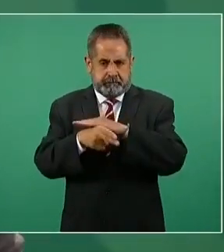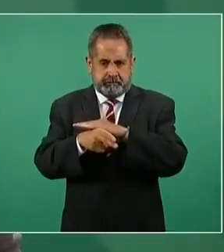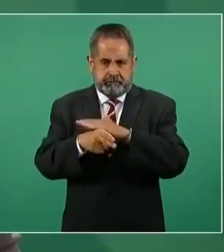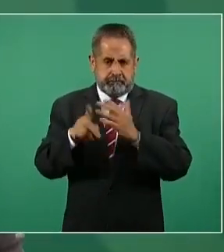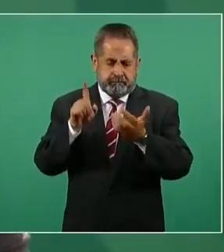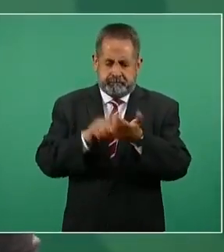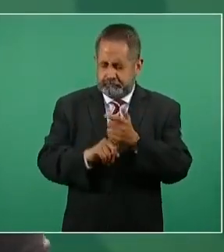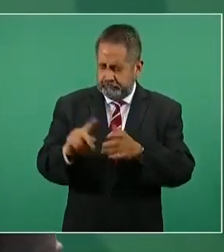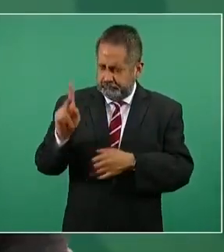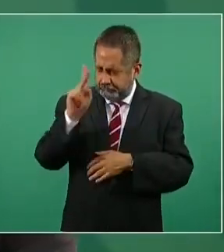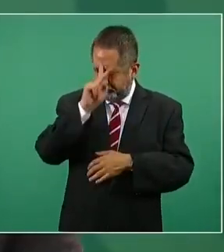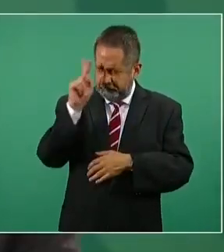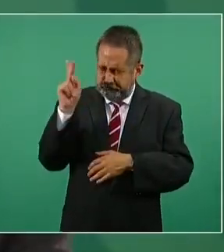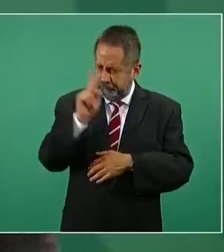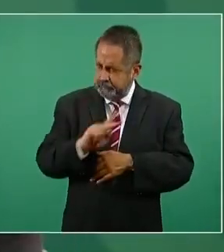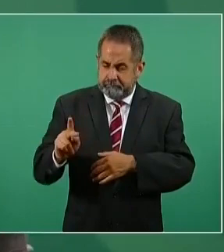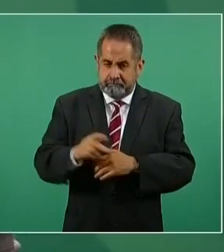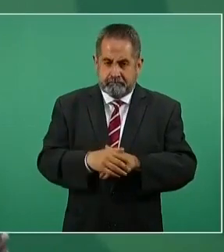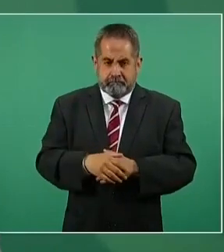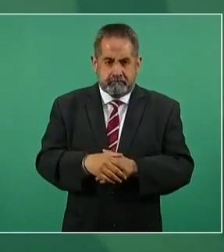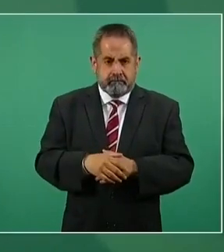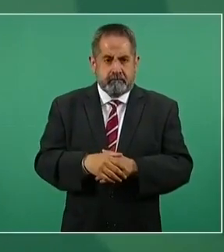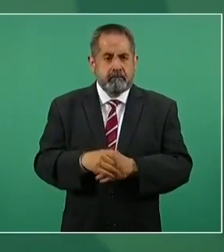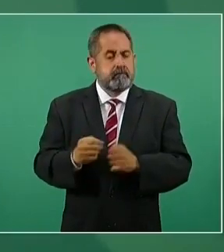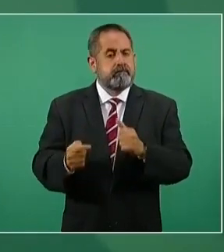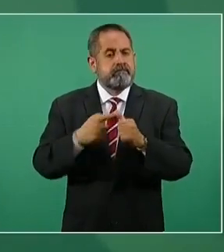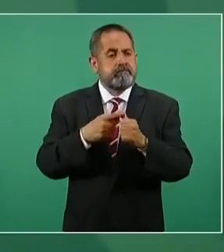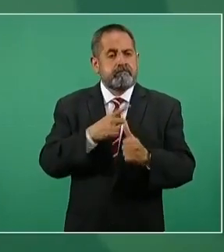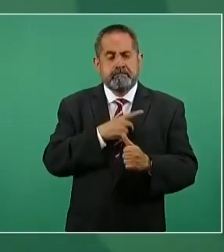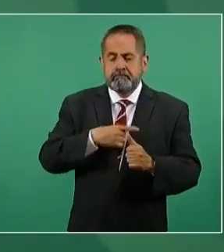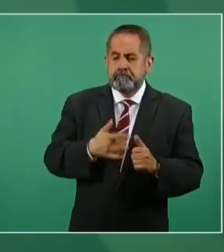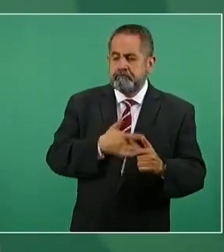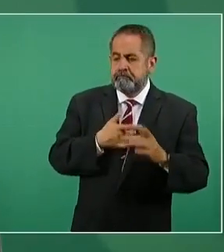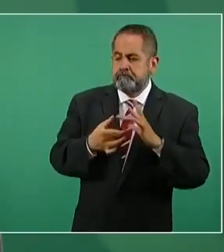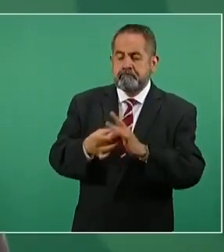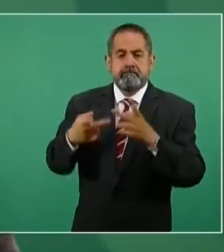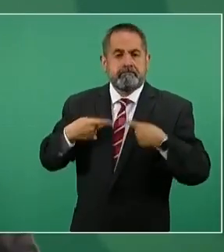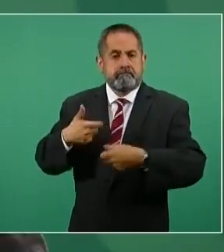y lo primero que hay que hacer es solidarizarse con las víctimas de esto.